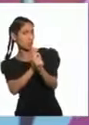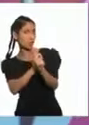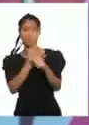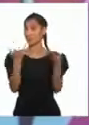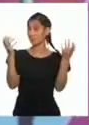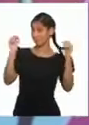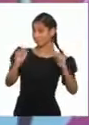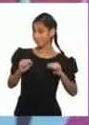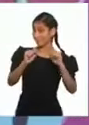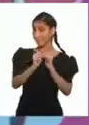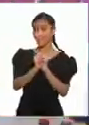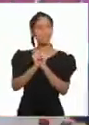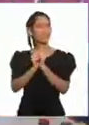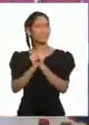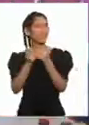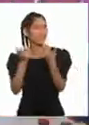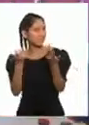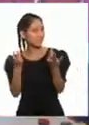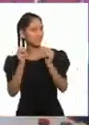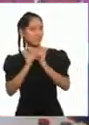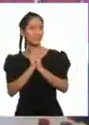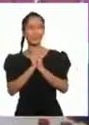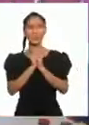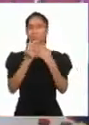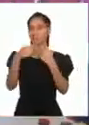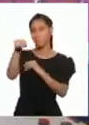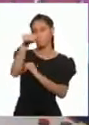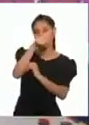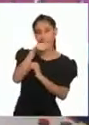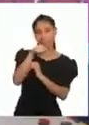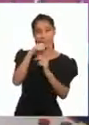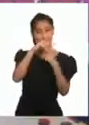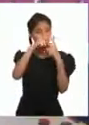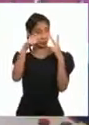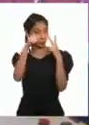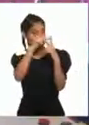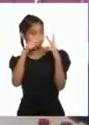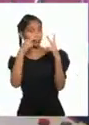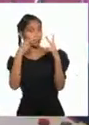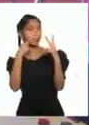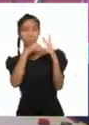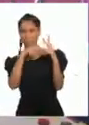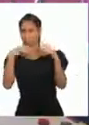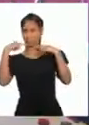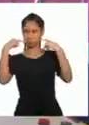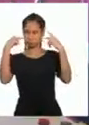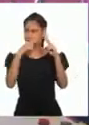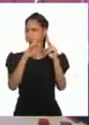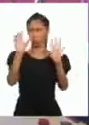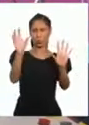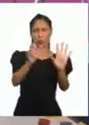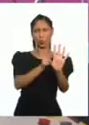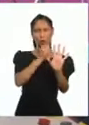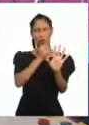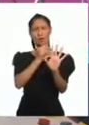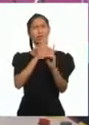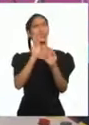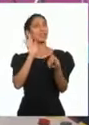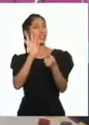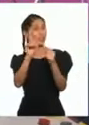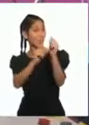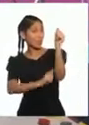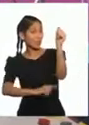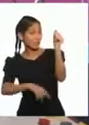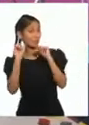De esa manera, estos dos grandes artistas mantienen vivas nuestras costumbres